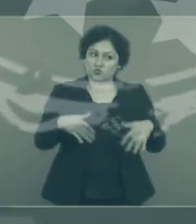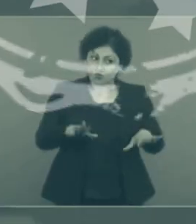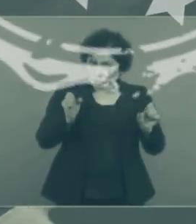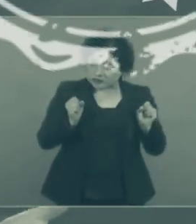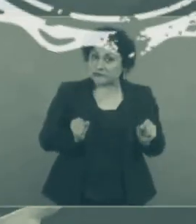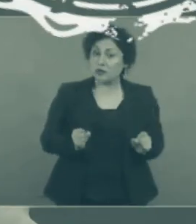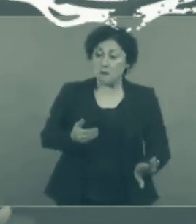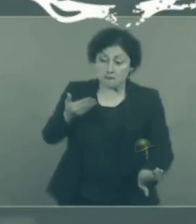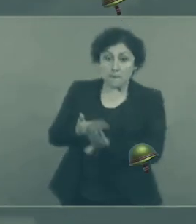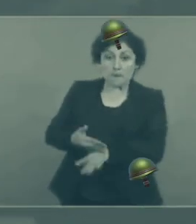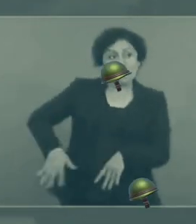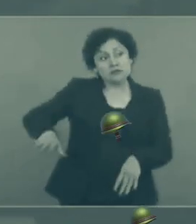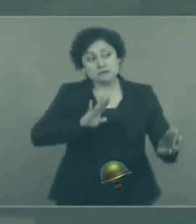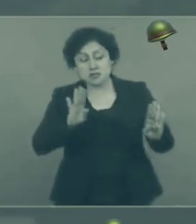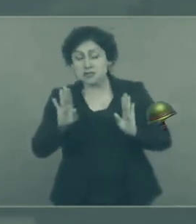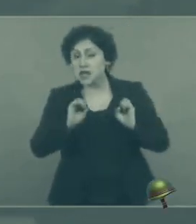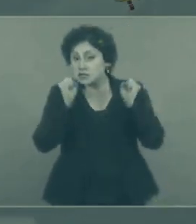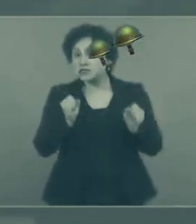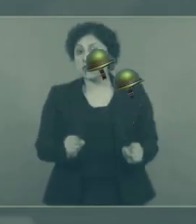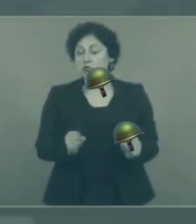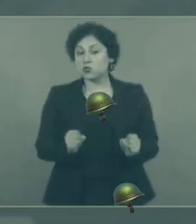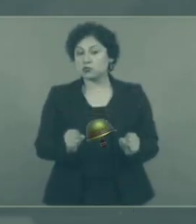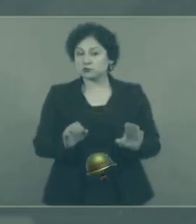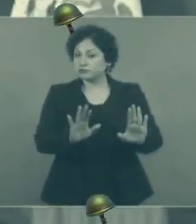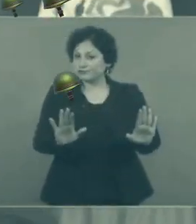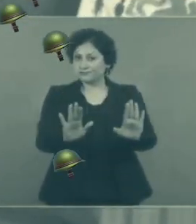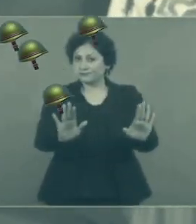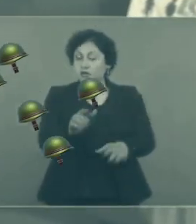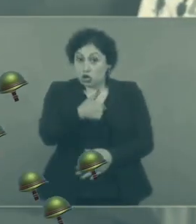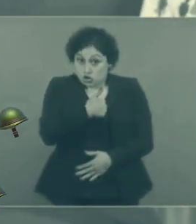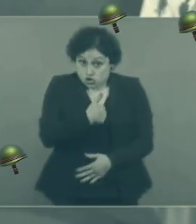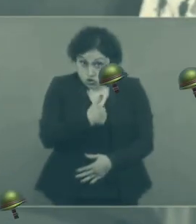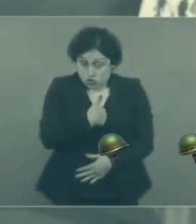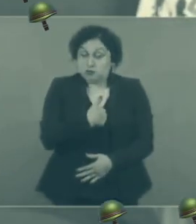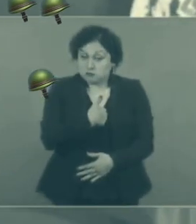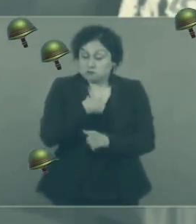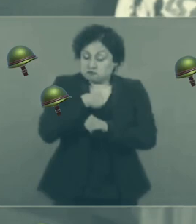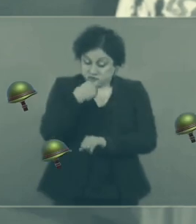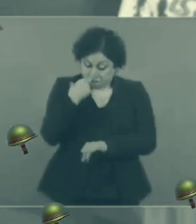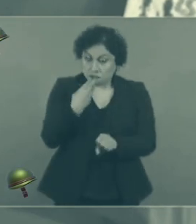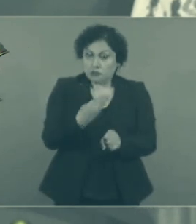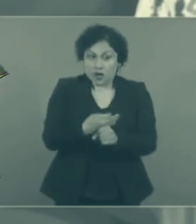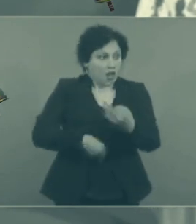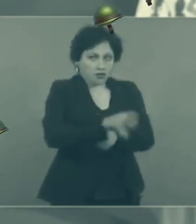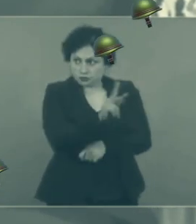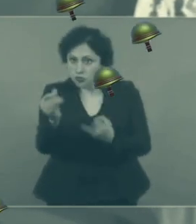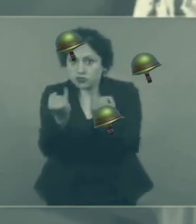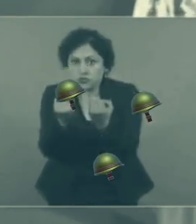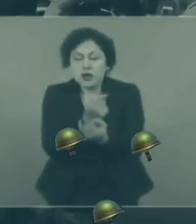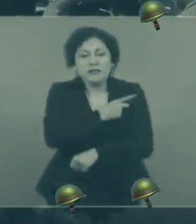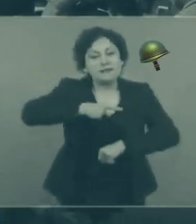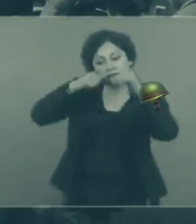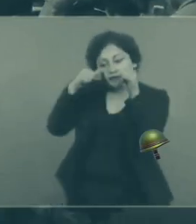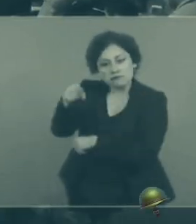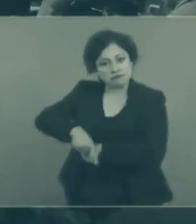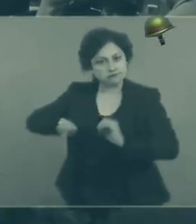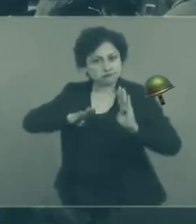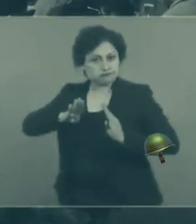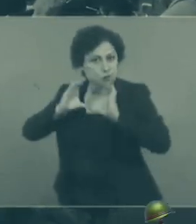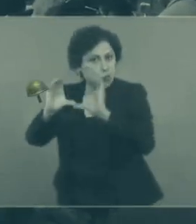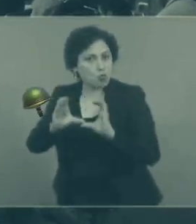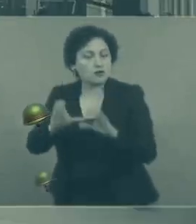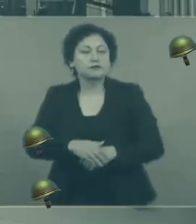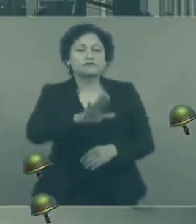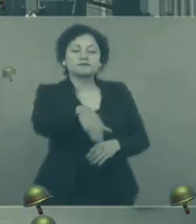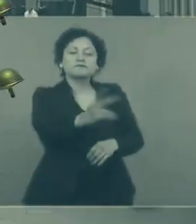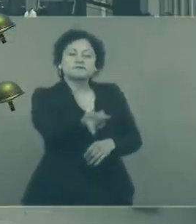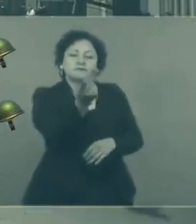O y yo tengo la obligación, y todos, de cuidar el prestigio del ejército. En todos sus años de lucha, presidente, ¿usted imaginó que iba